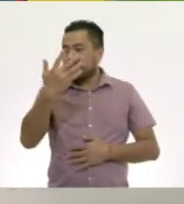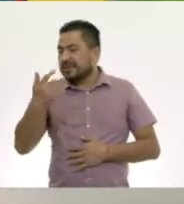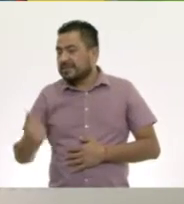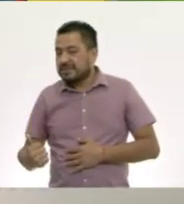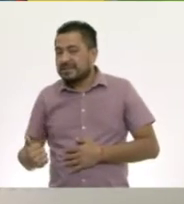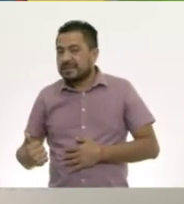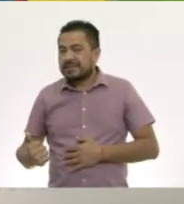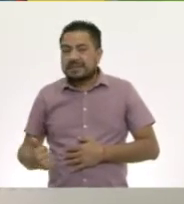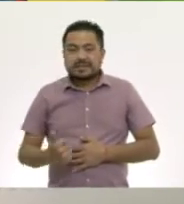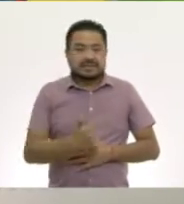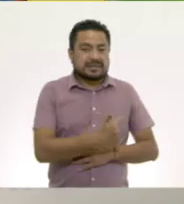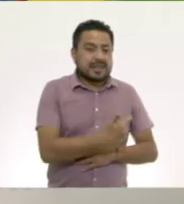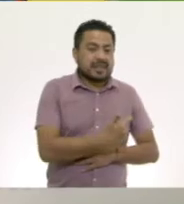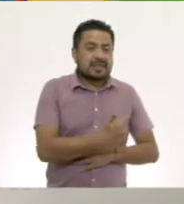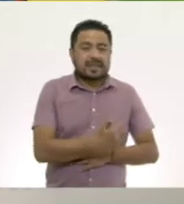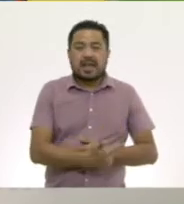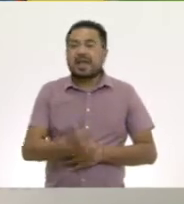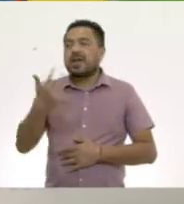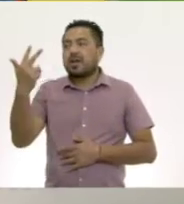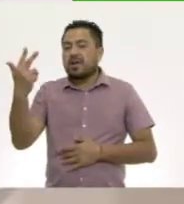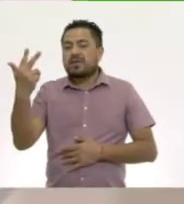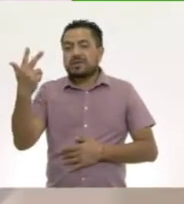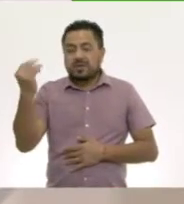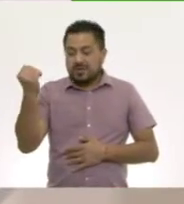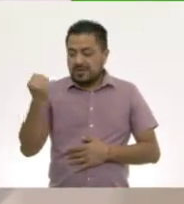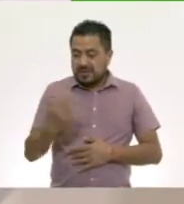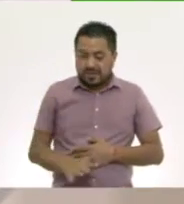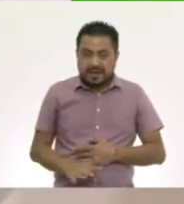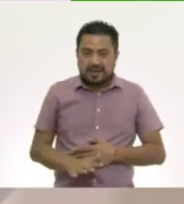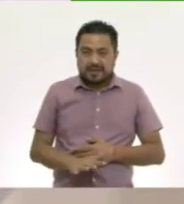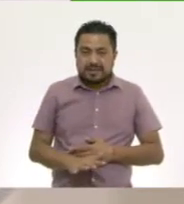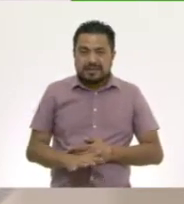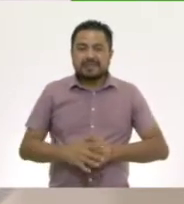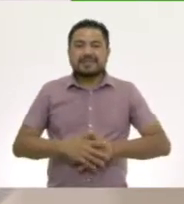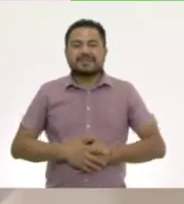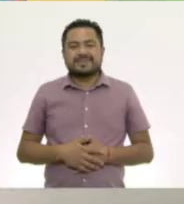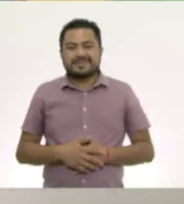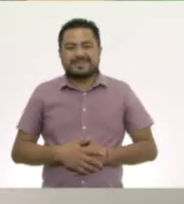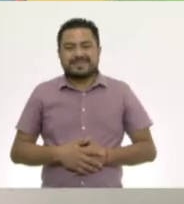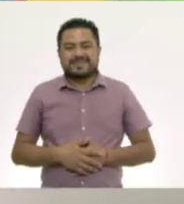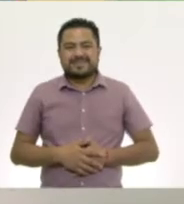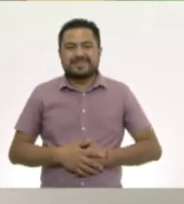seis, siete, ocho, nueve y diez.